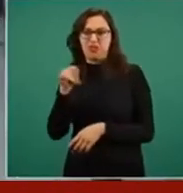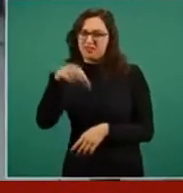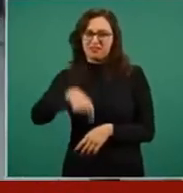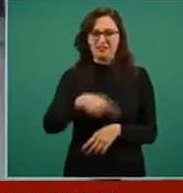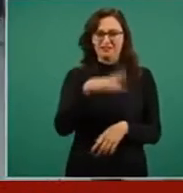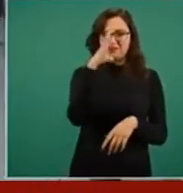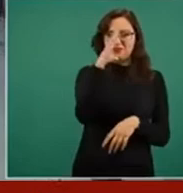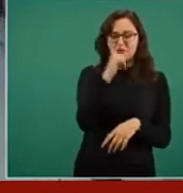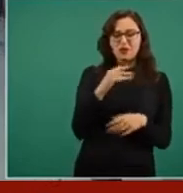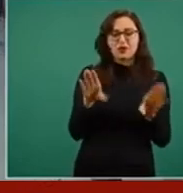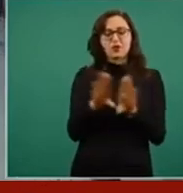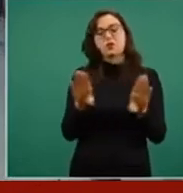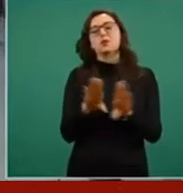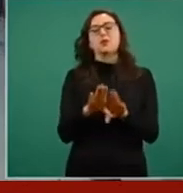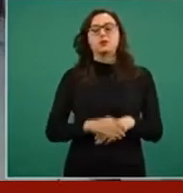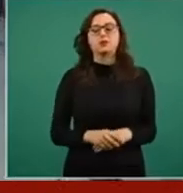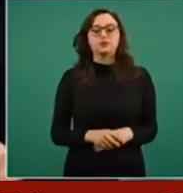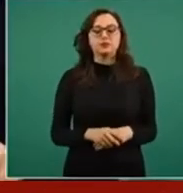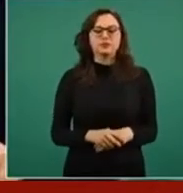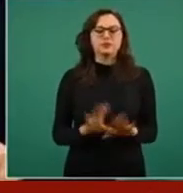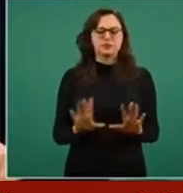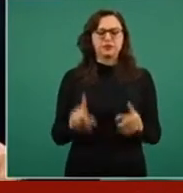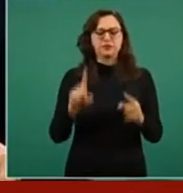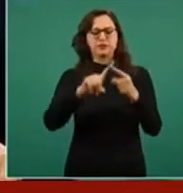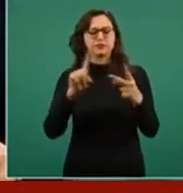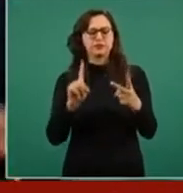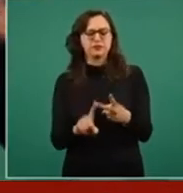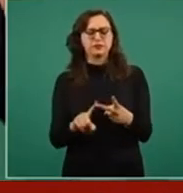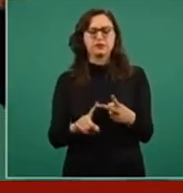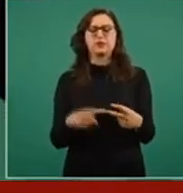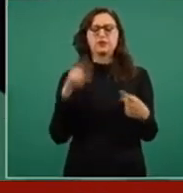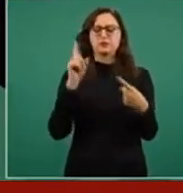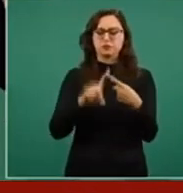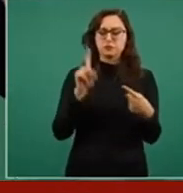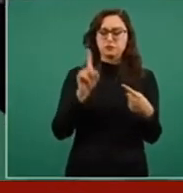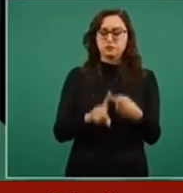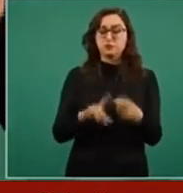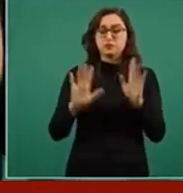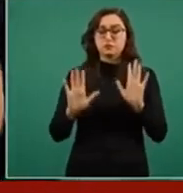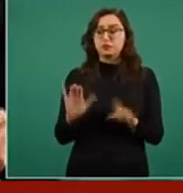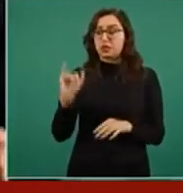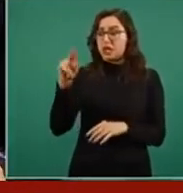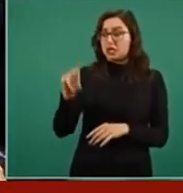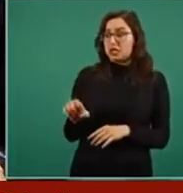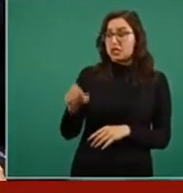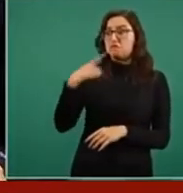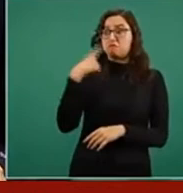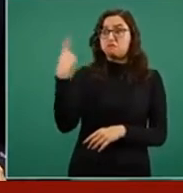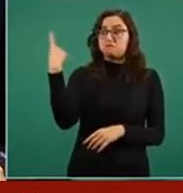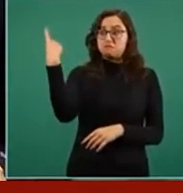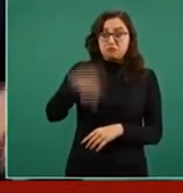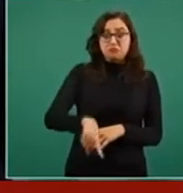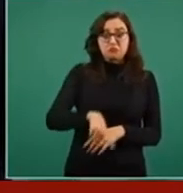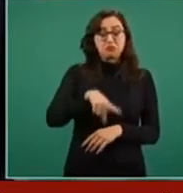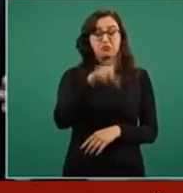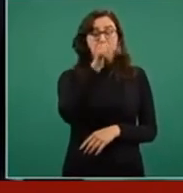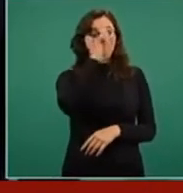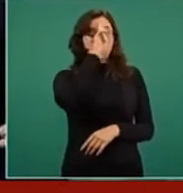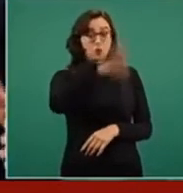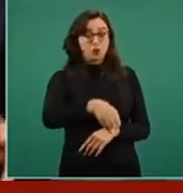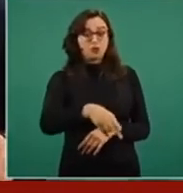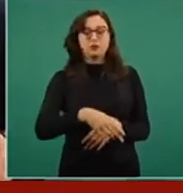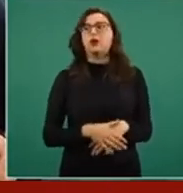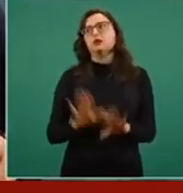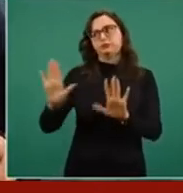Primero, acudir a las instancias judiciales en el caso de que haya una prohibición, porque sería